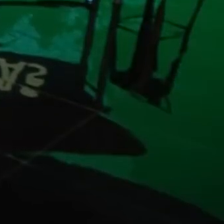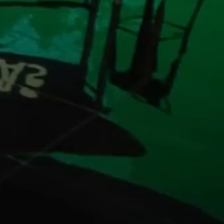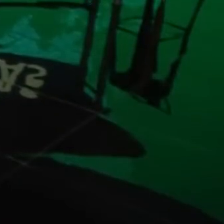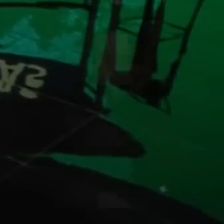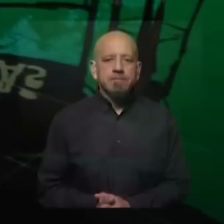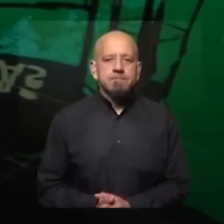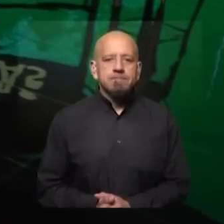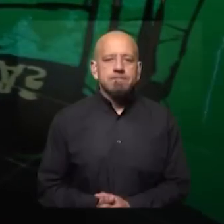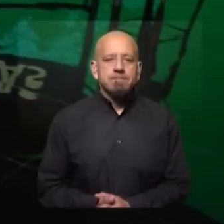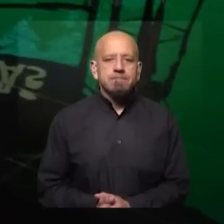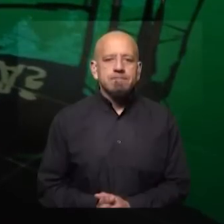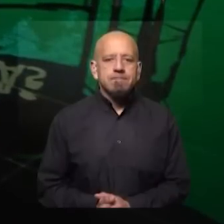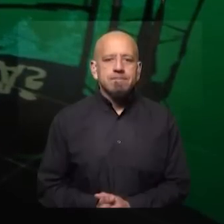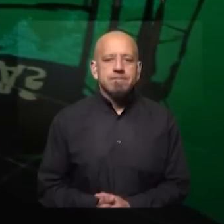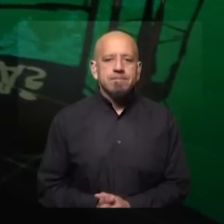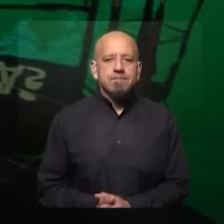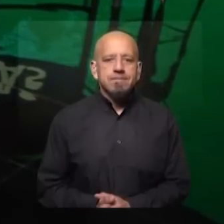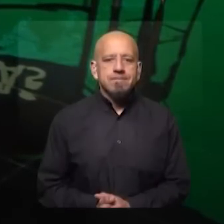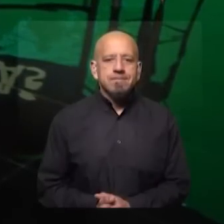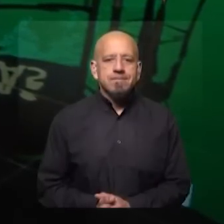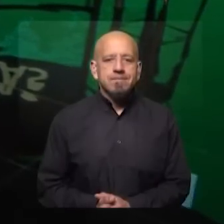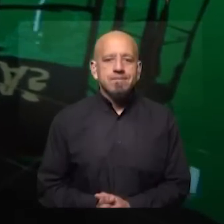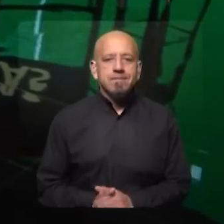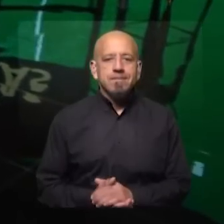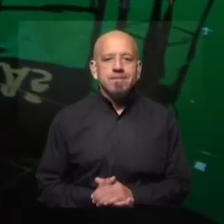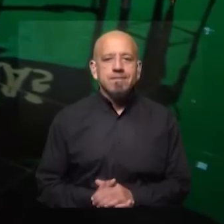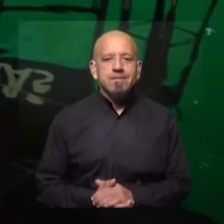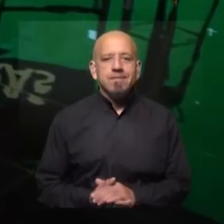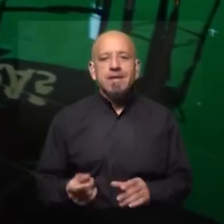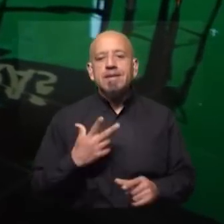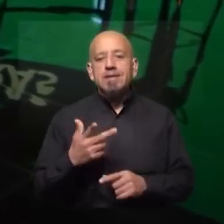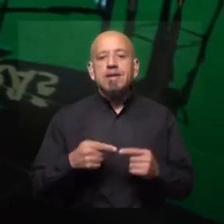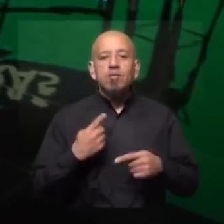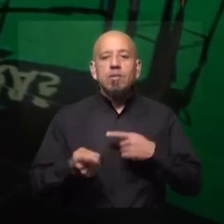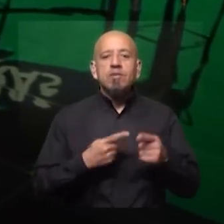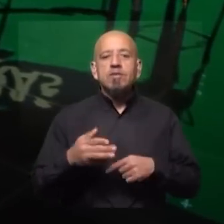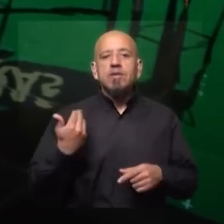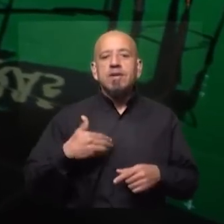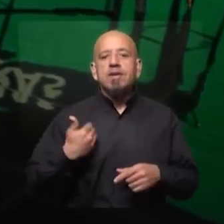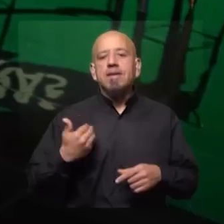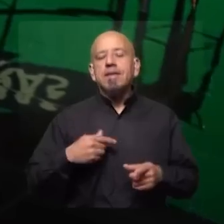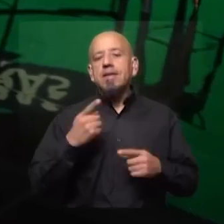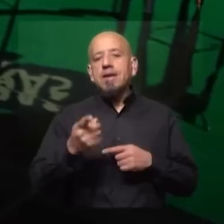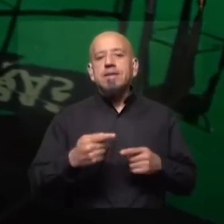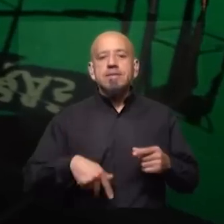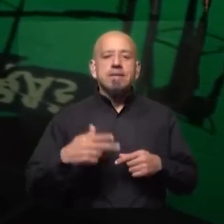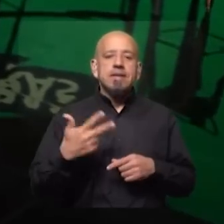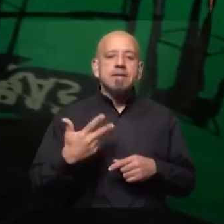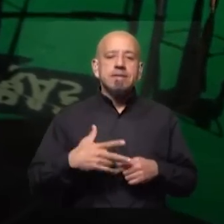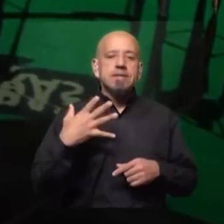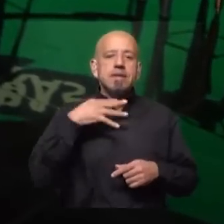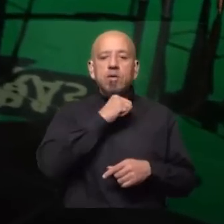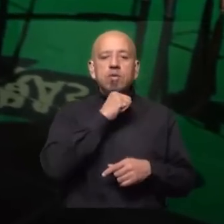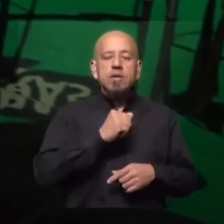tercer y último bloque permiso de Sin Fronteras y nos vamos para Argentina porque les contábamos que el 13 de agosto se vienen